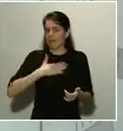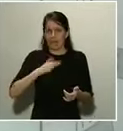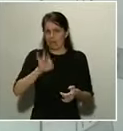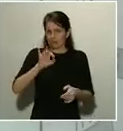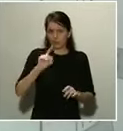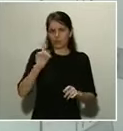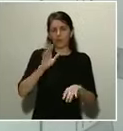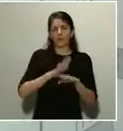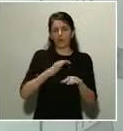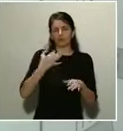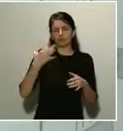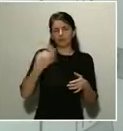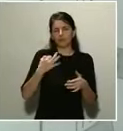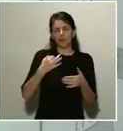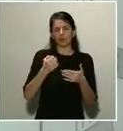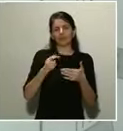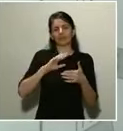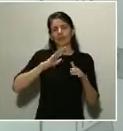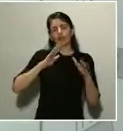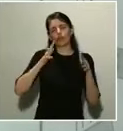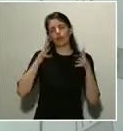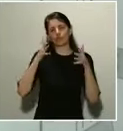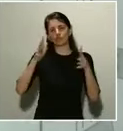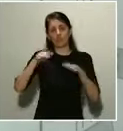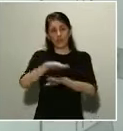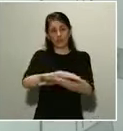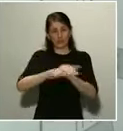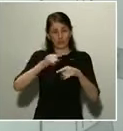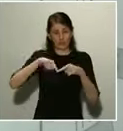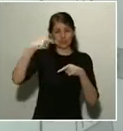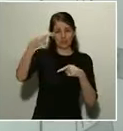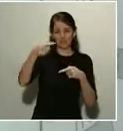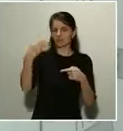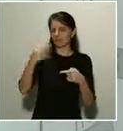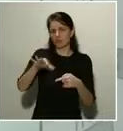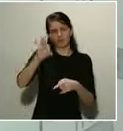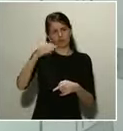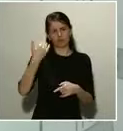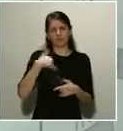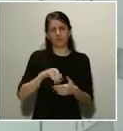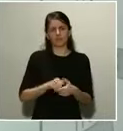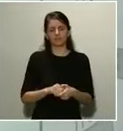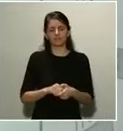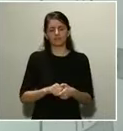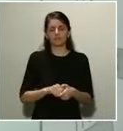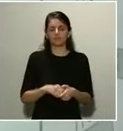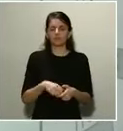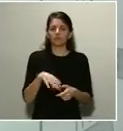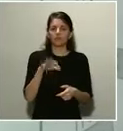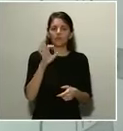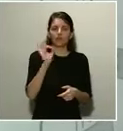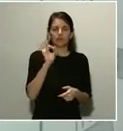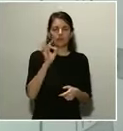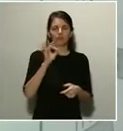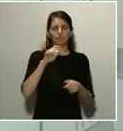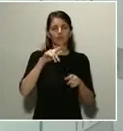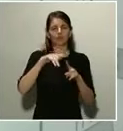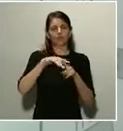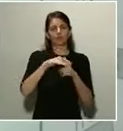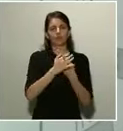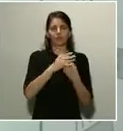en el siguiente. Y la verdad es que nos preocupa que nadie quede